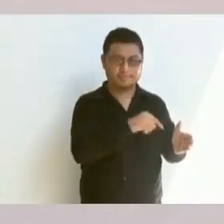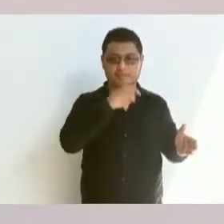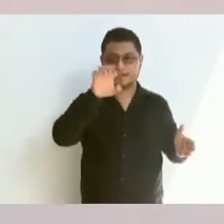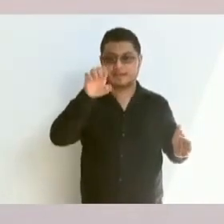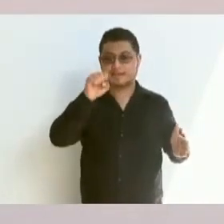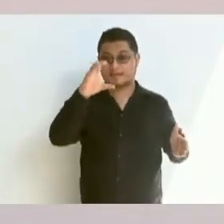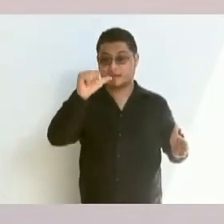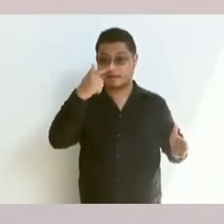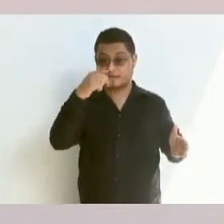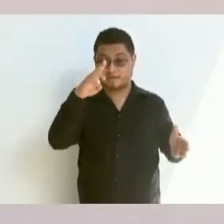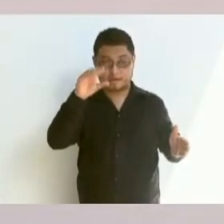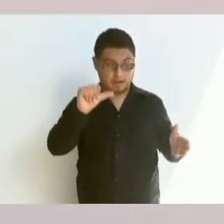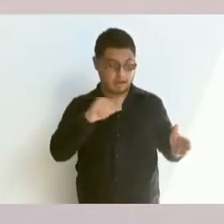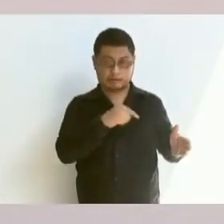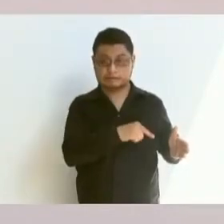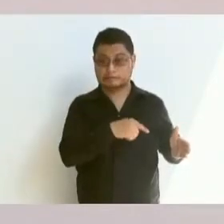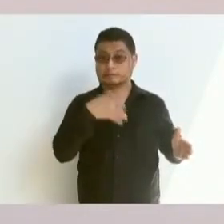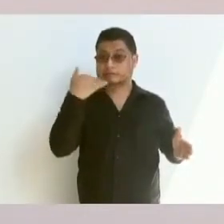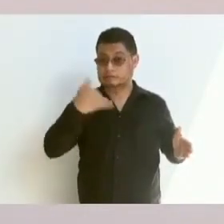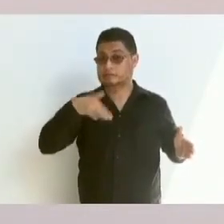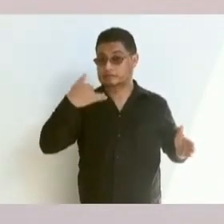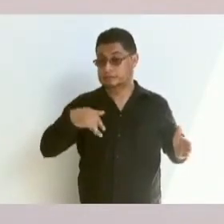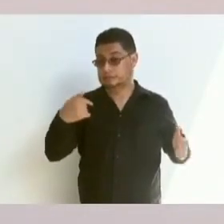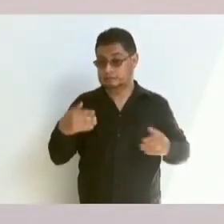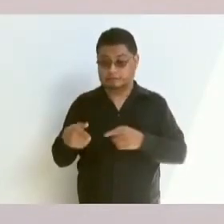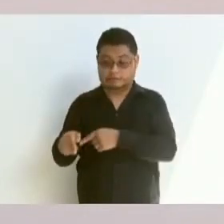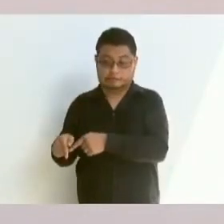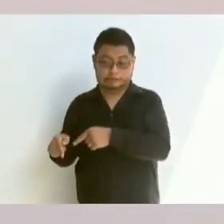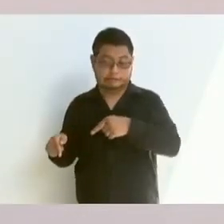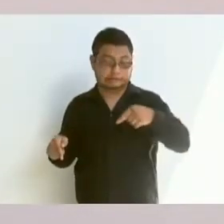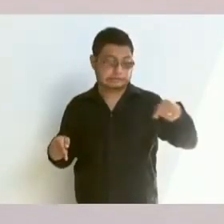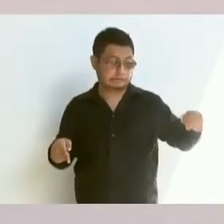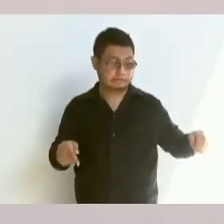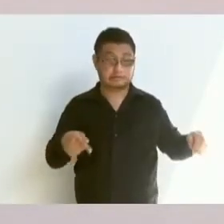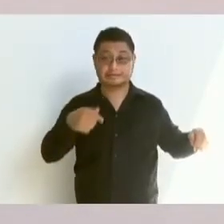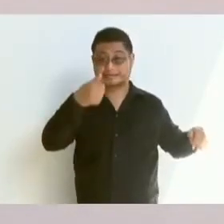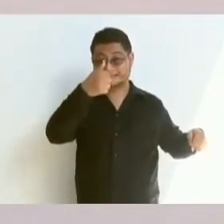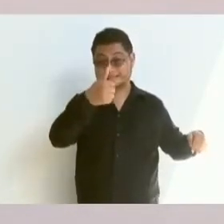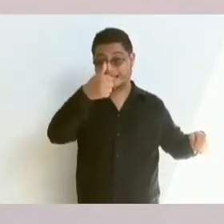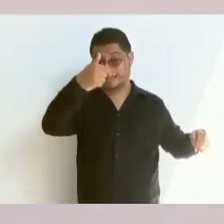la verdad que son dos tramos, el 6 y el 7,